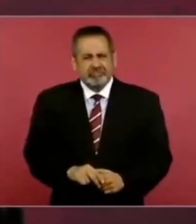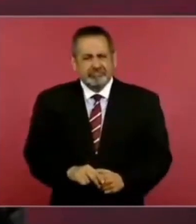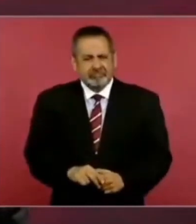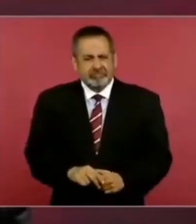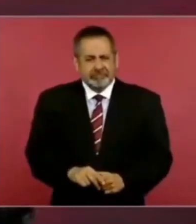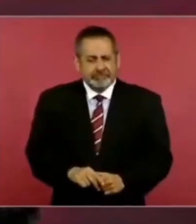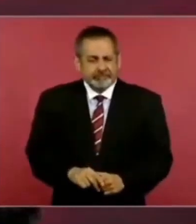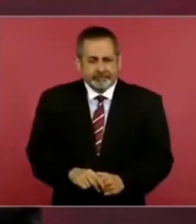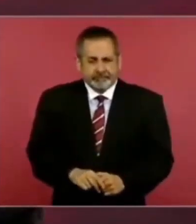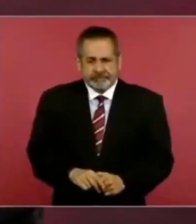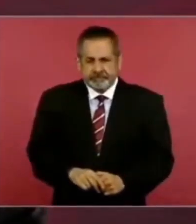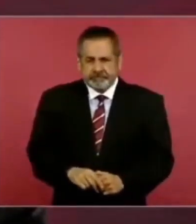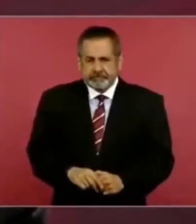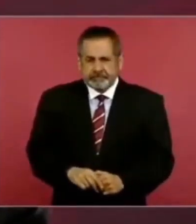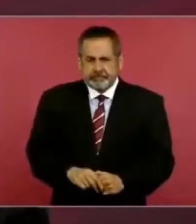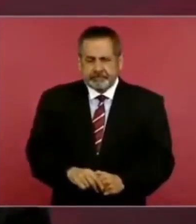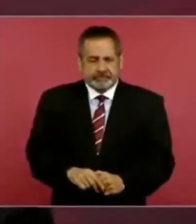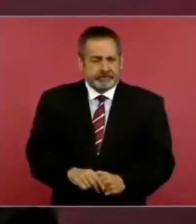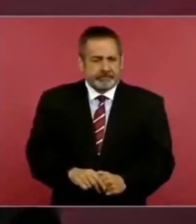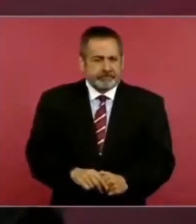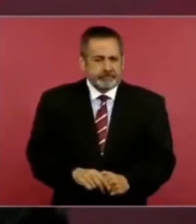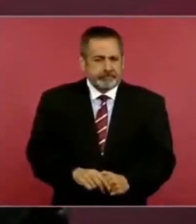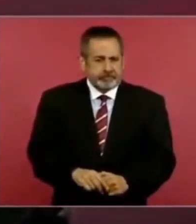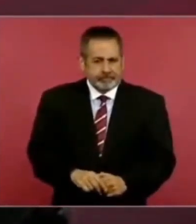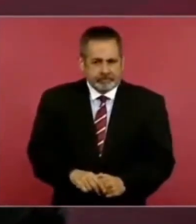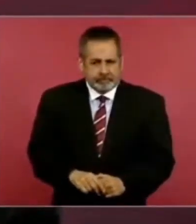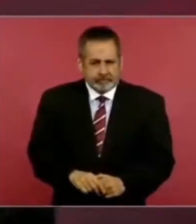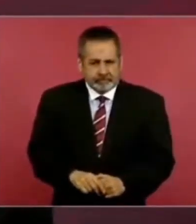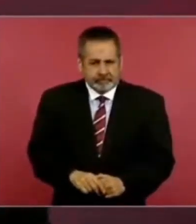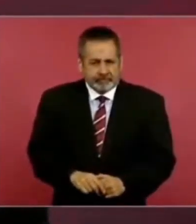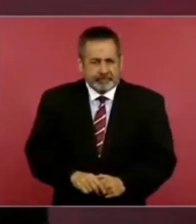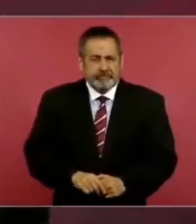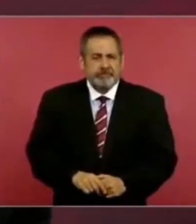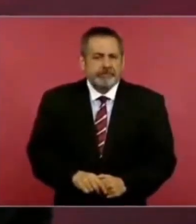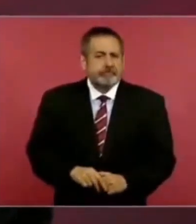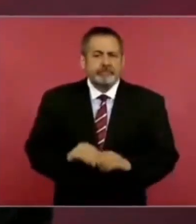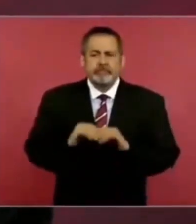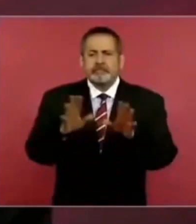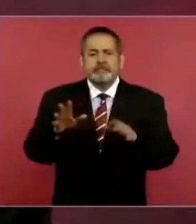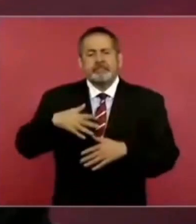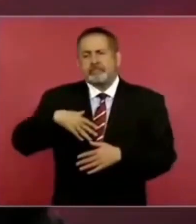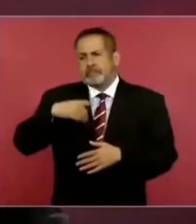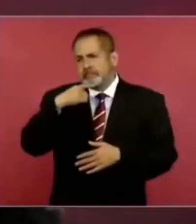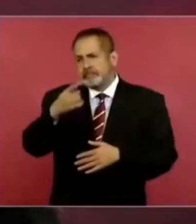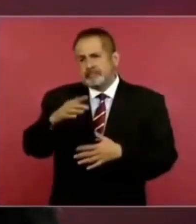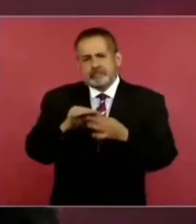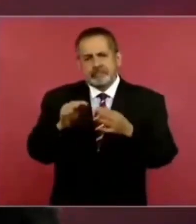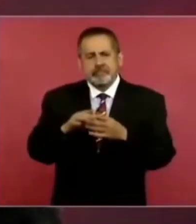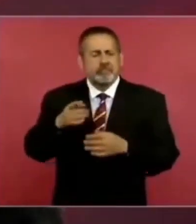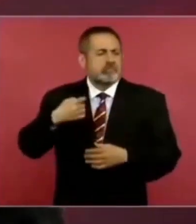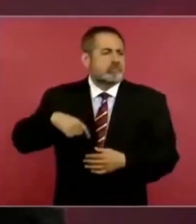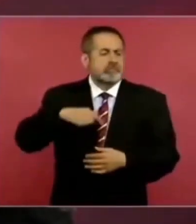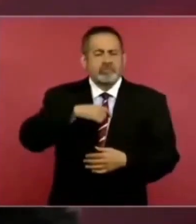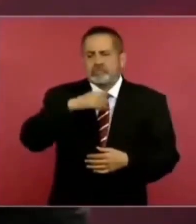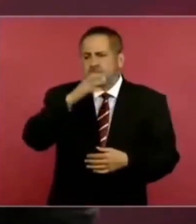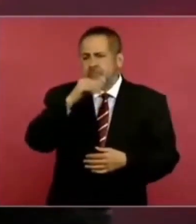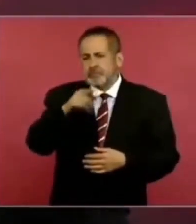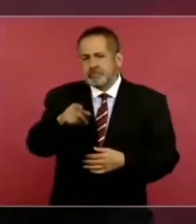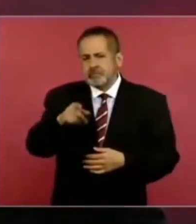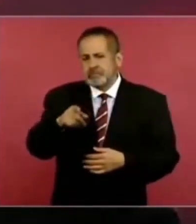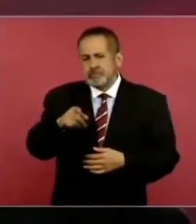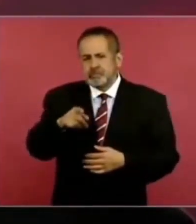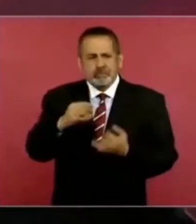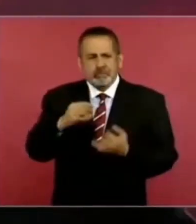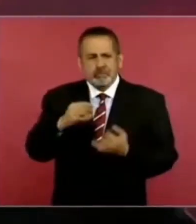Y claro que, ya dije, no podemos ser